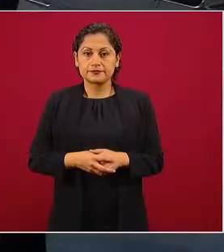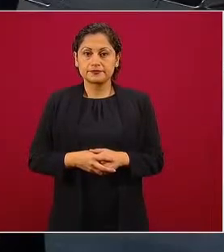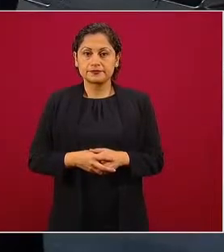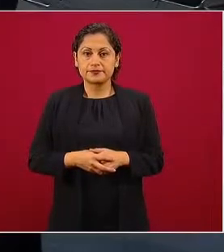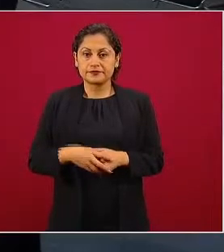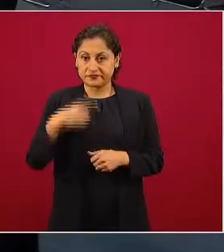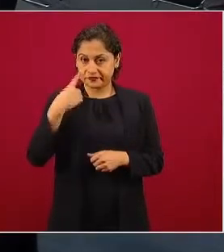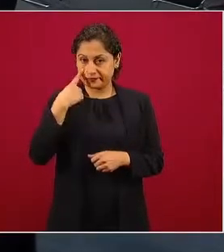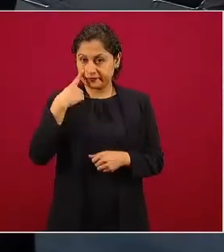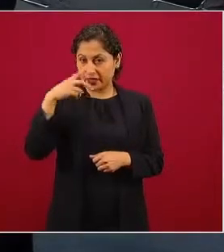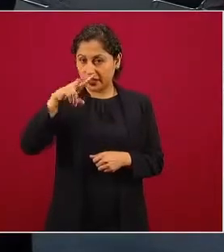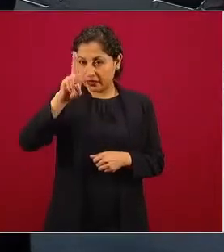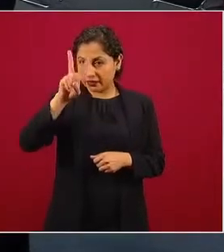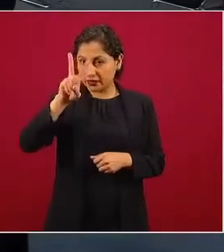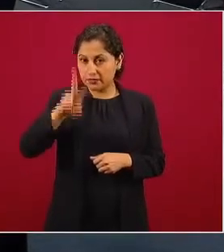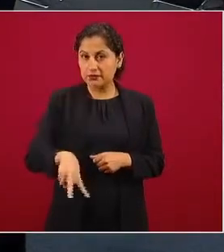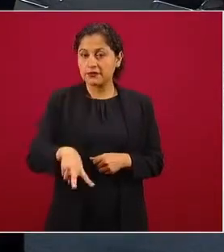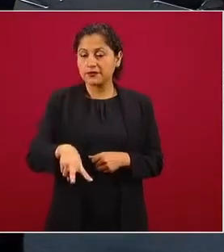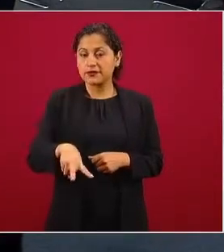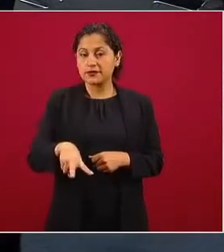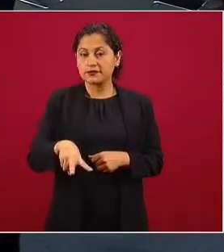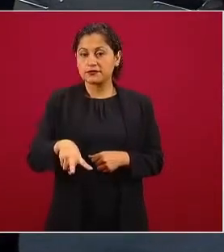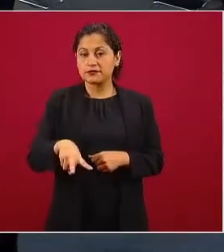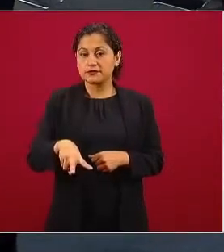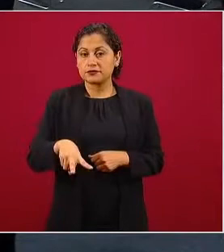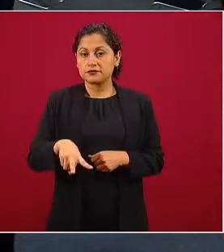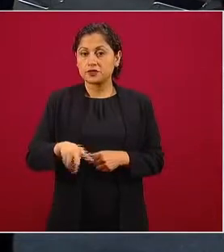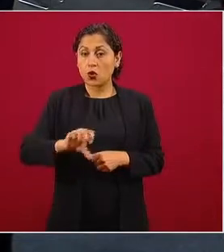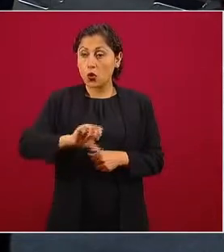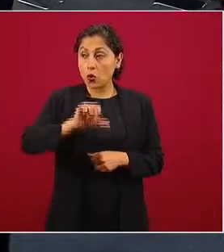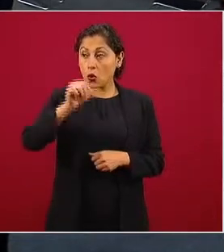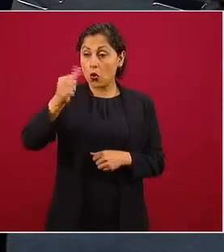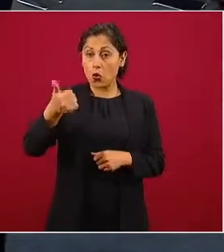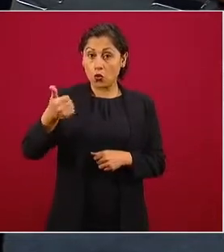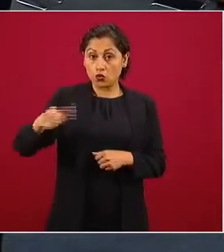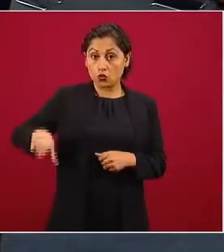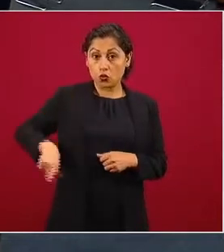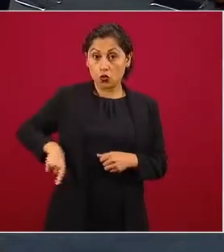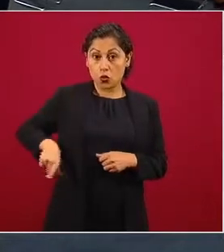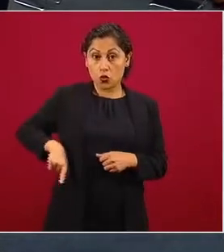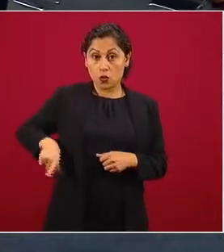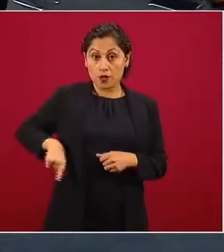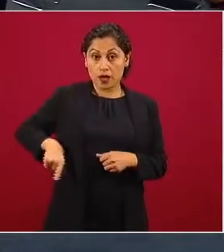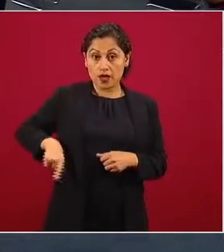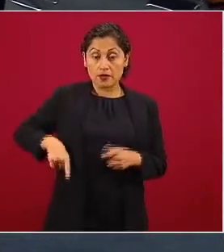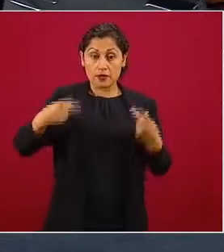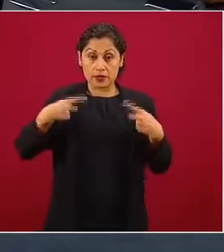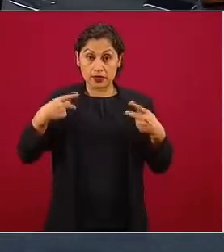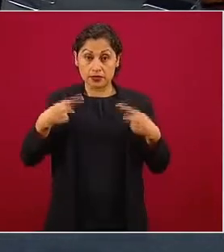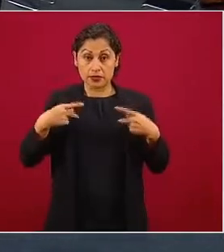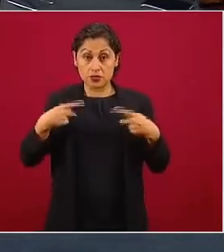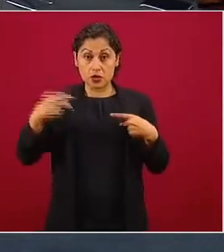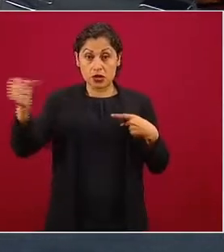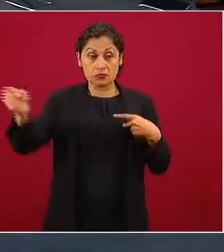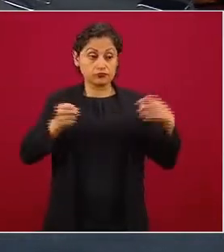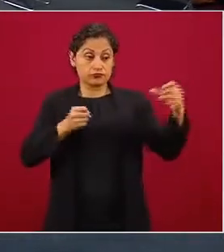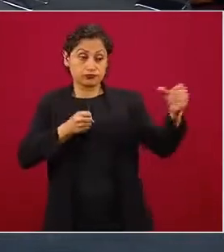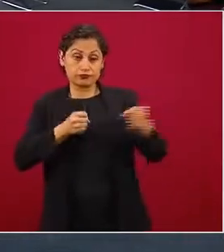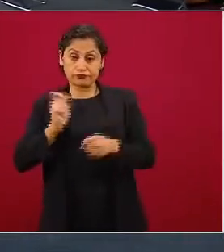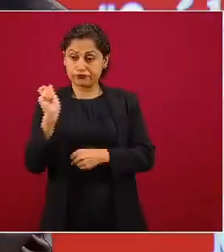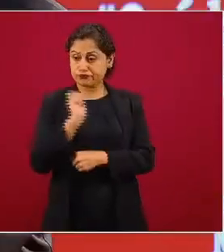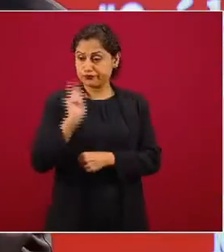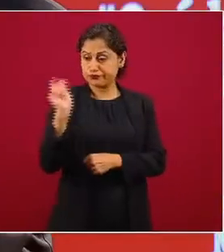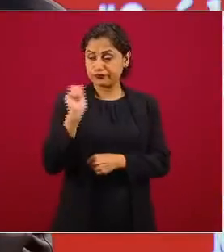tan asesorados, tan apoyados